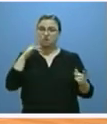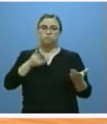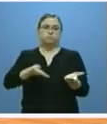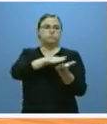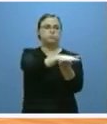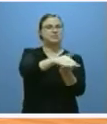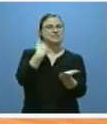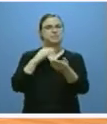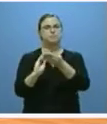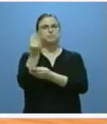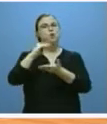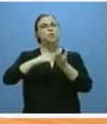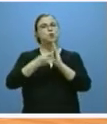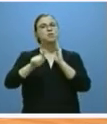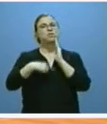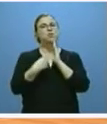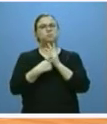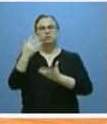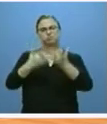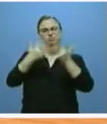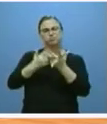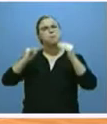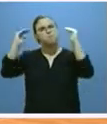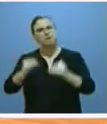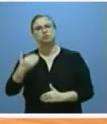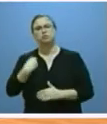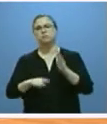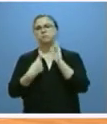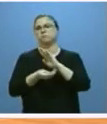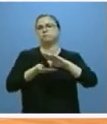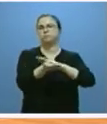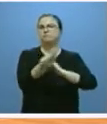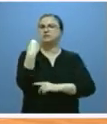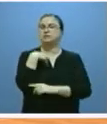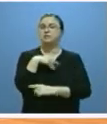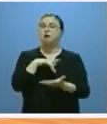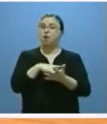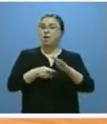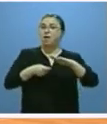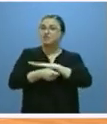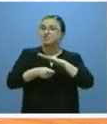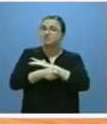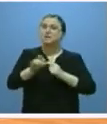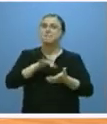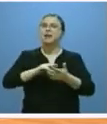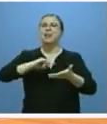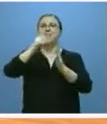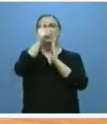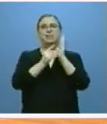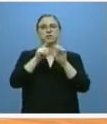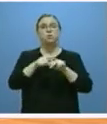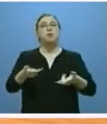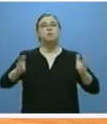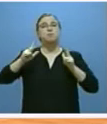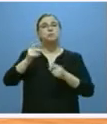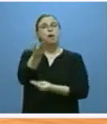el proyecto de ley de reducción de cargas administrativas. Estamos además tramitando un decreto que suprimirá la licencia ambiental